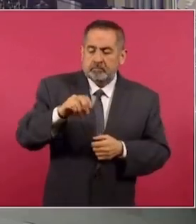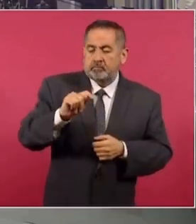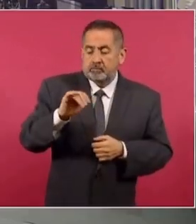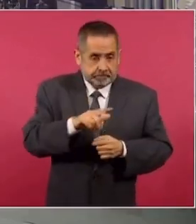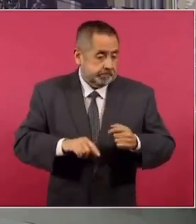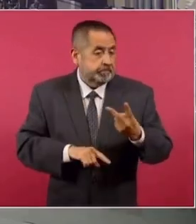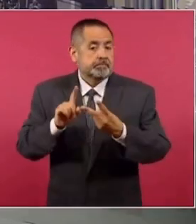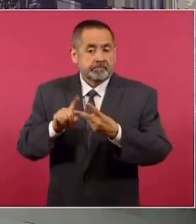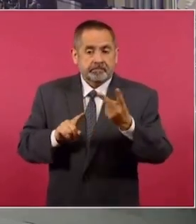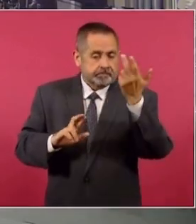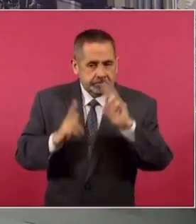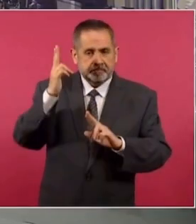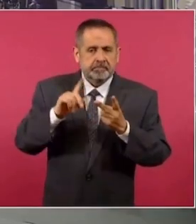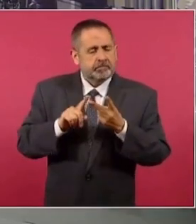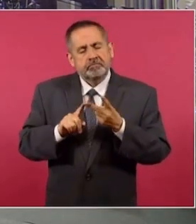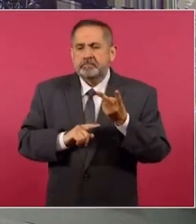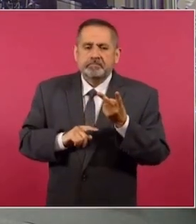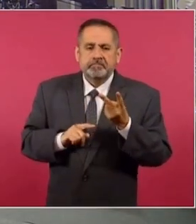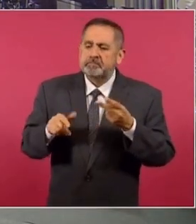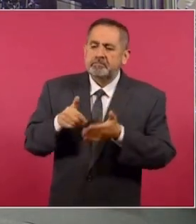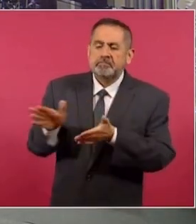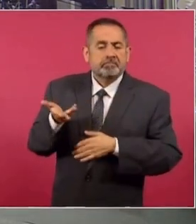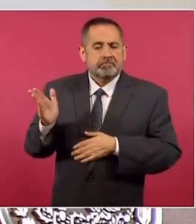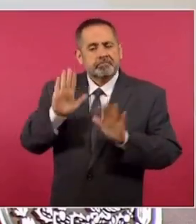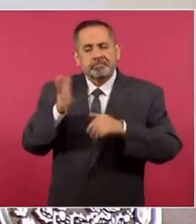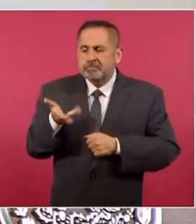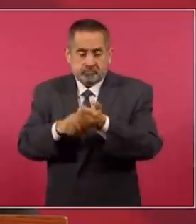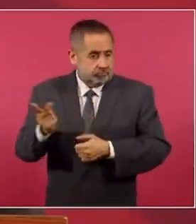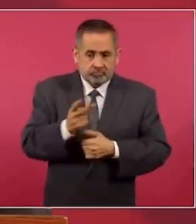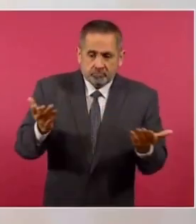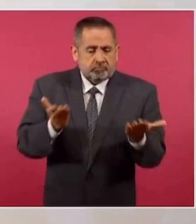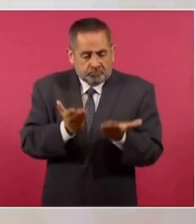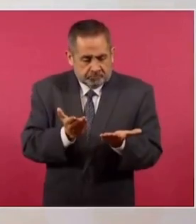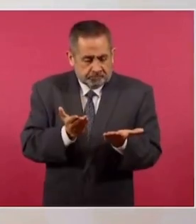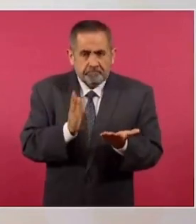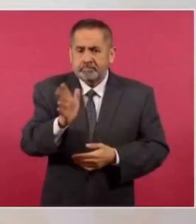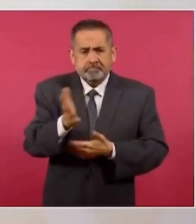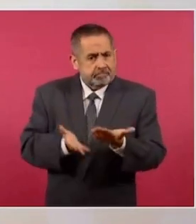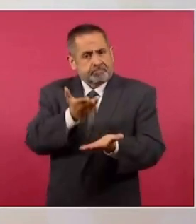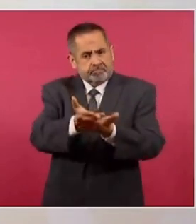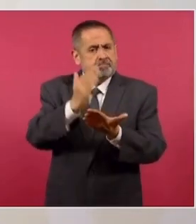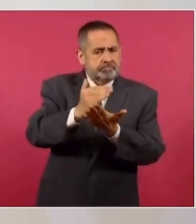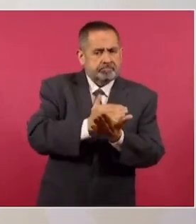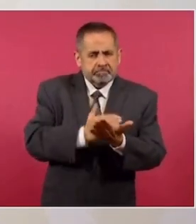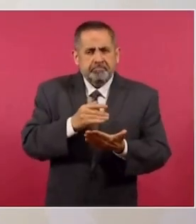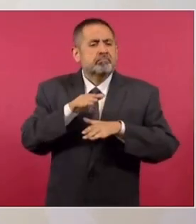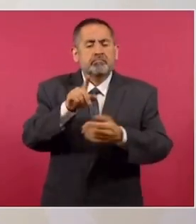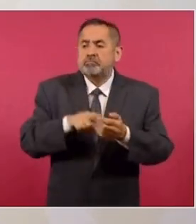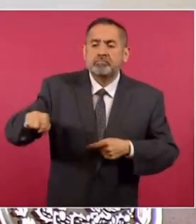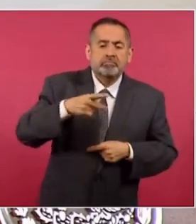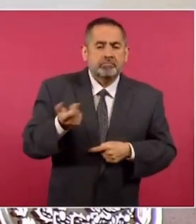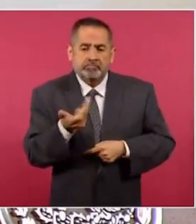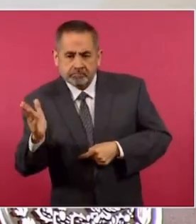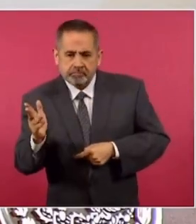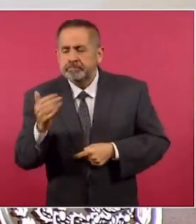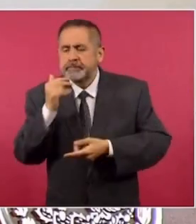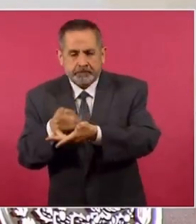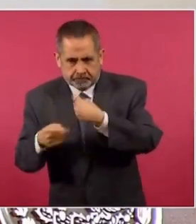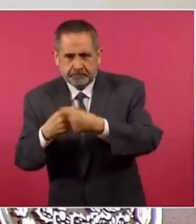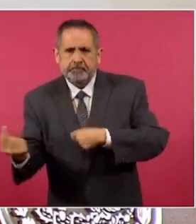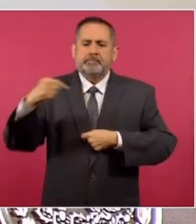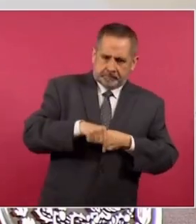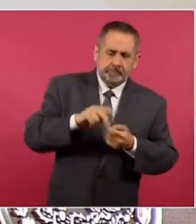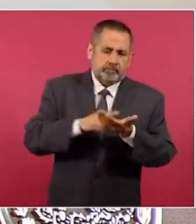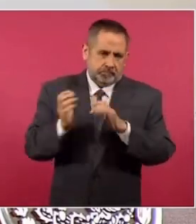Función Pública. En el caso de la huelga, que por despidos o por aparentes despidos injustificados, se han hecho propuestas en cuanto a los despidos, a la reinstalación, al